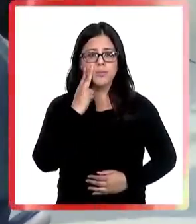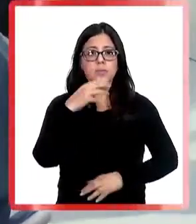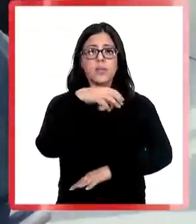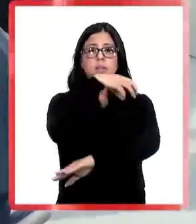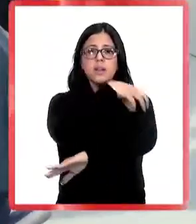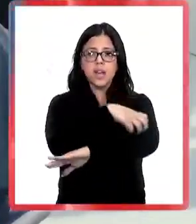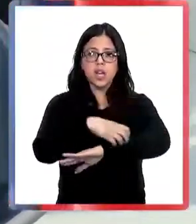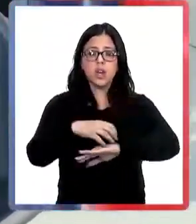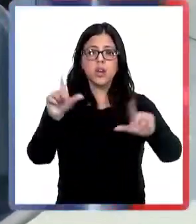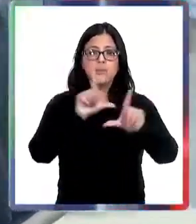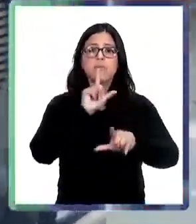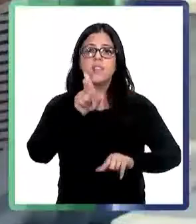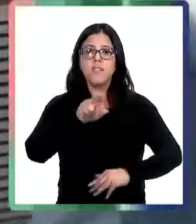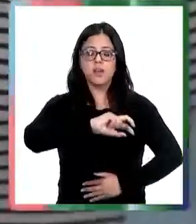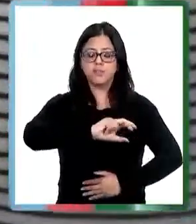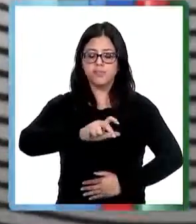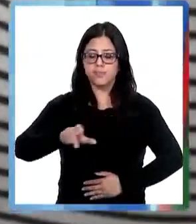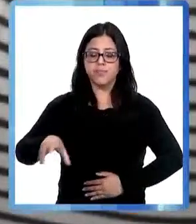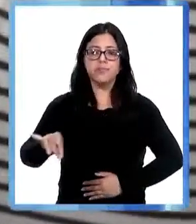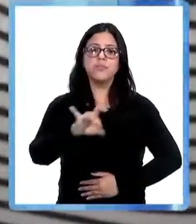más hoy en Portavoz Noticias.